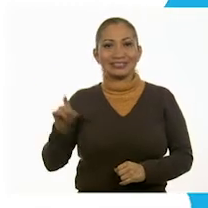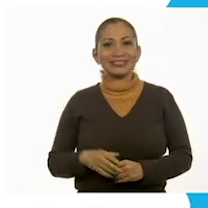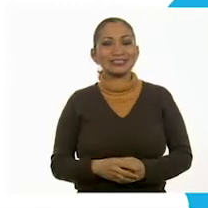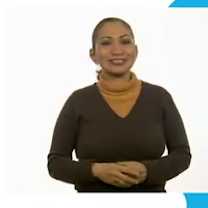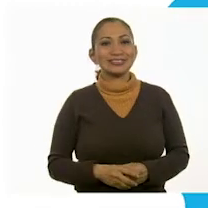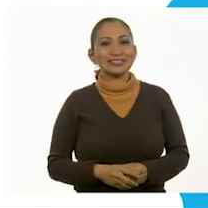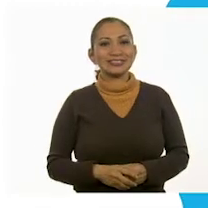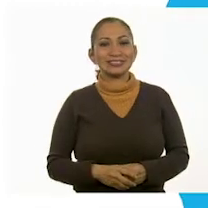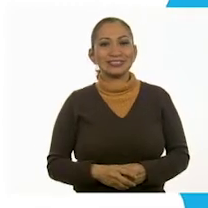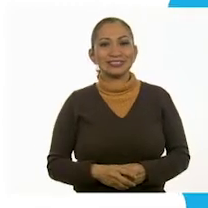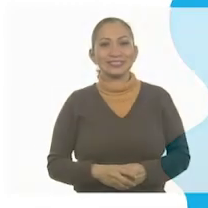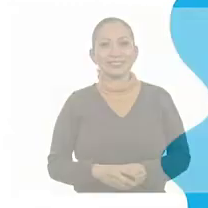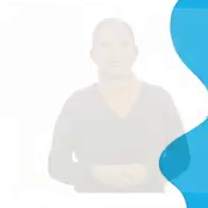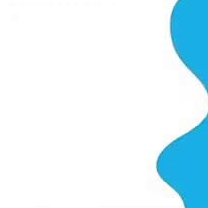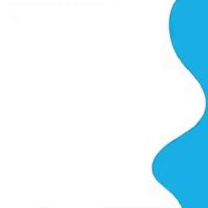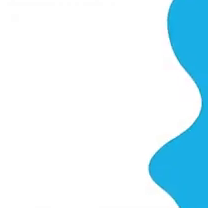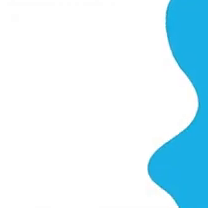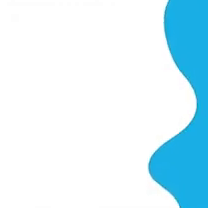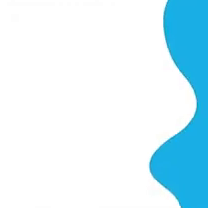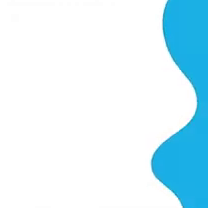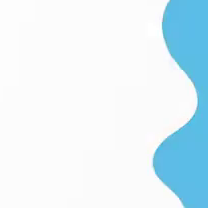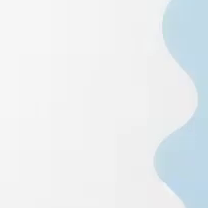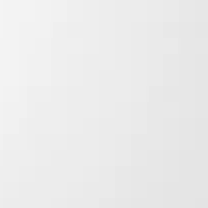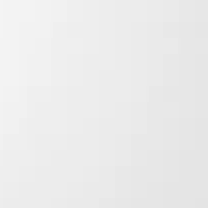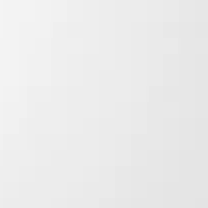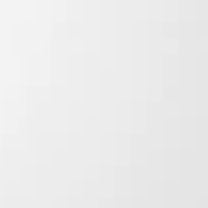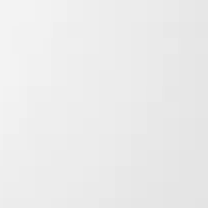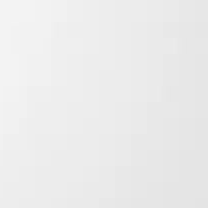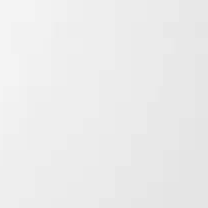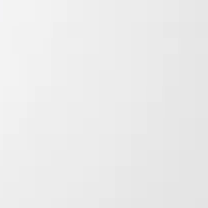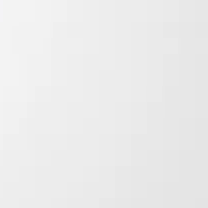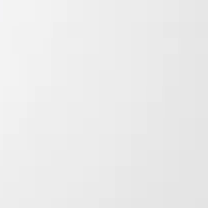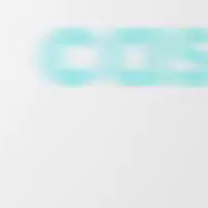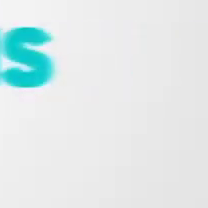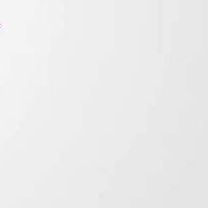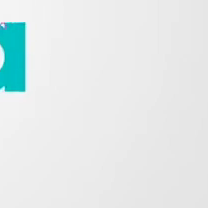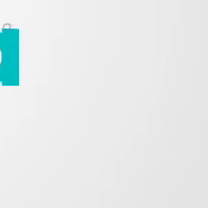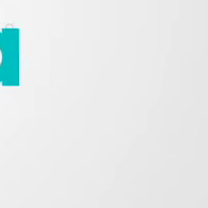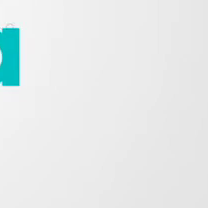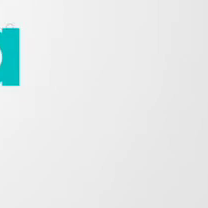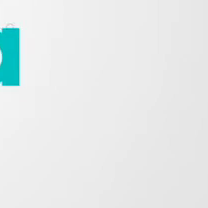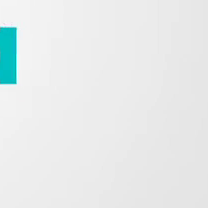en Casa. punto C, punto C, GO, punto MX. C.